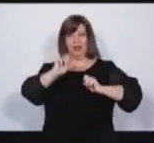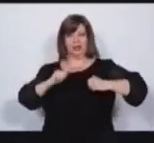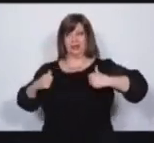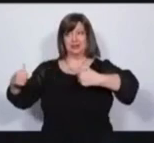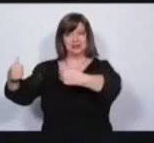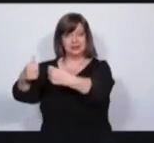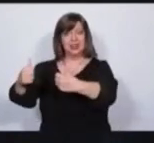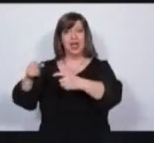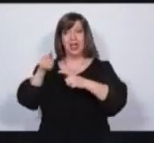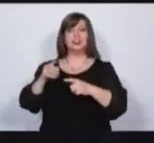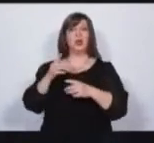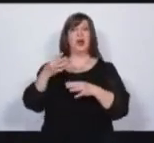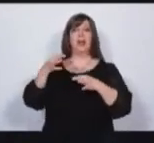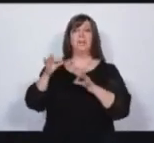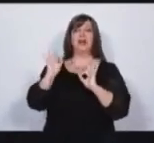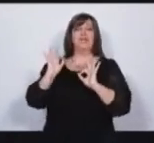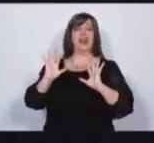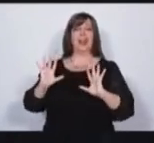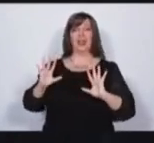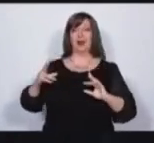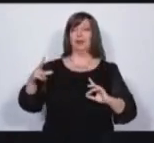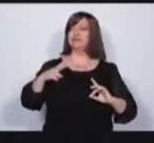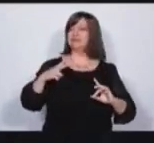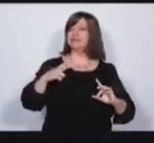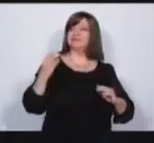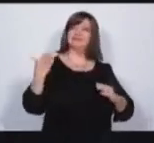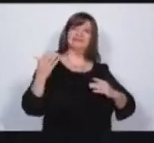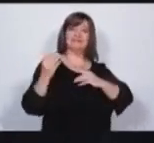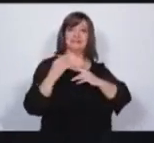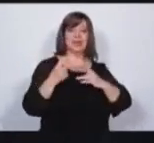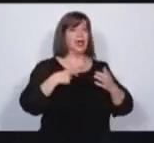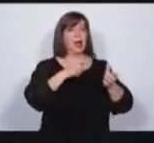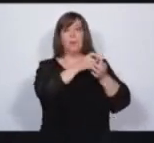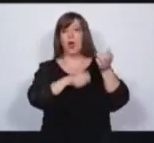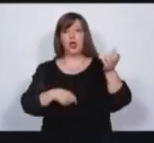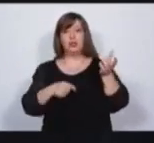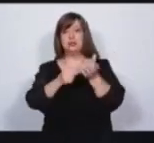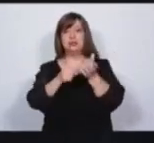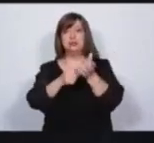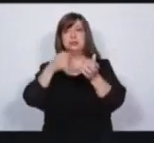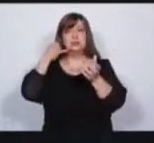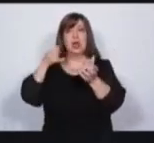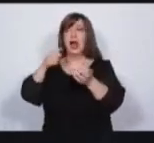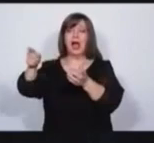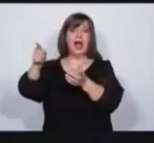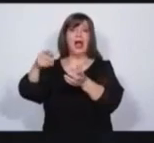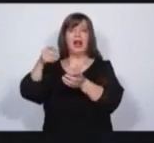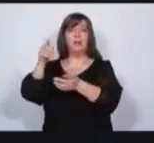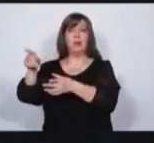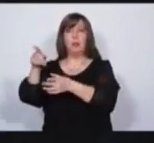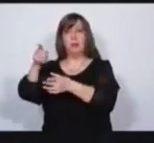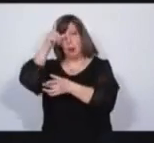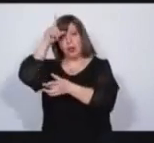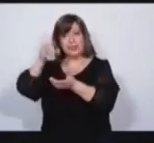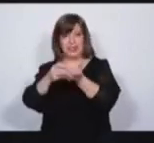privilegios hay que terminarlos. Los vehículos y los teléfonos a la policía. Los presos que